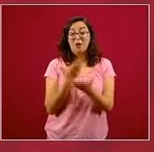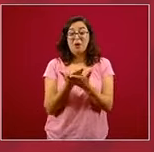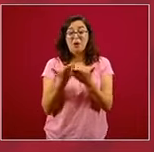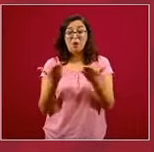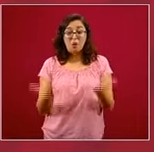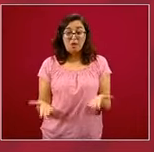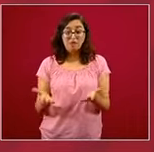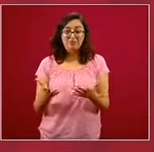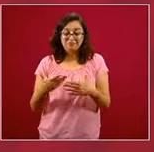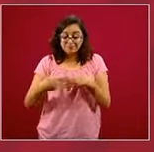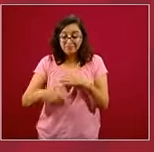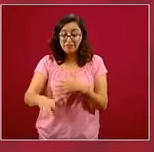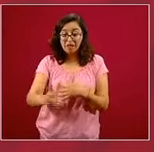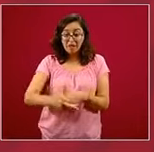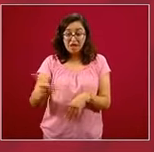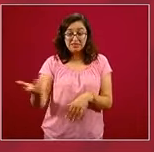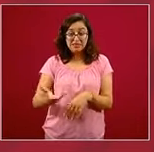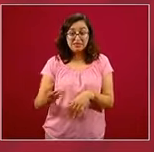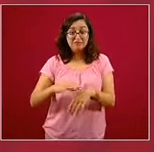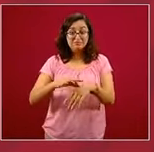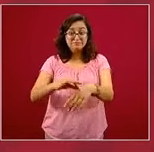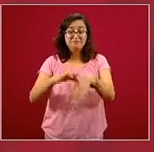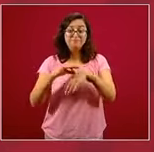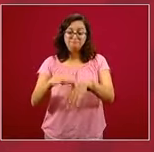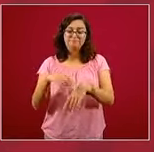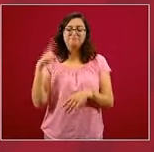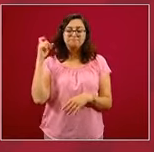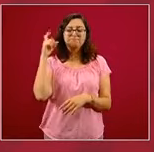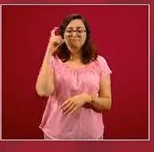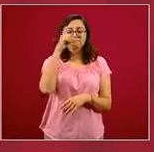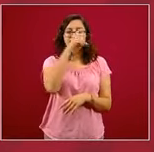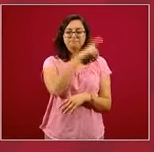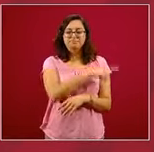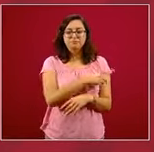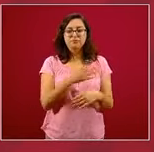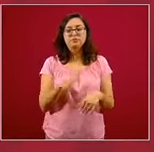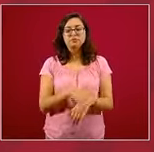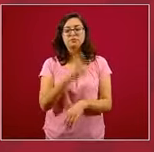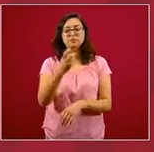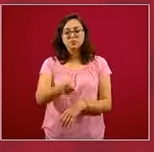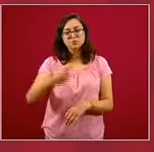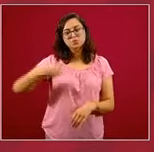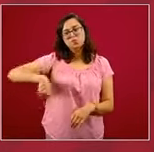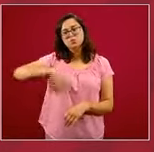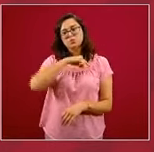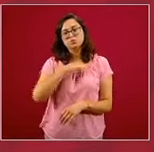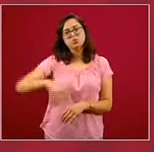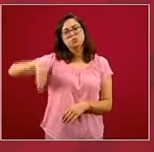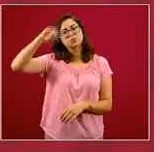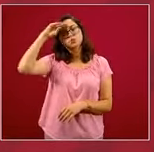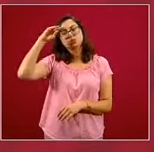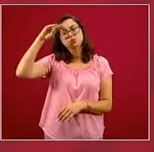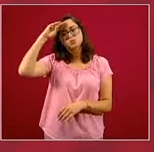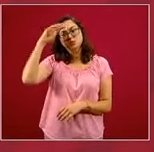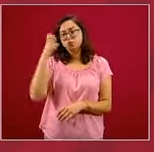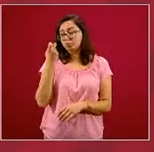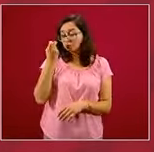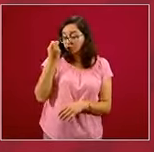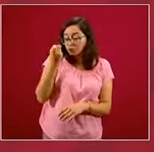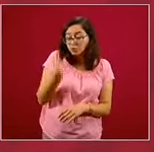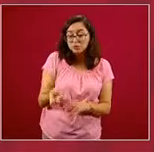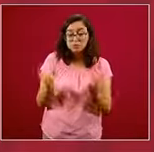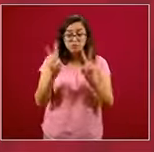implantar esas políticas. Y en este caso, consideramos que para lograr implantar esas políticas